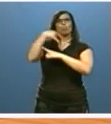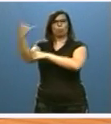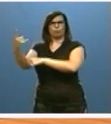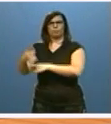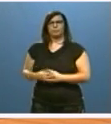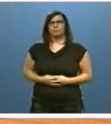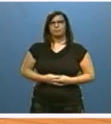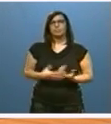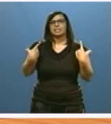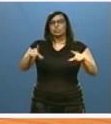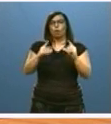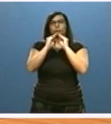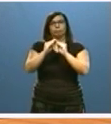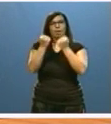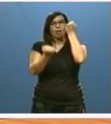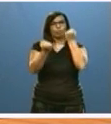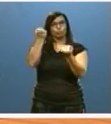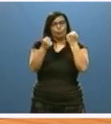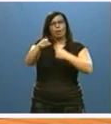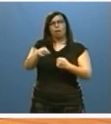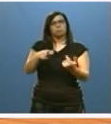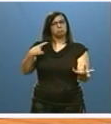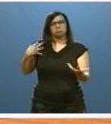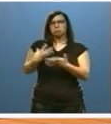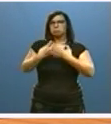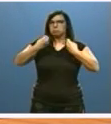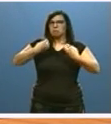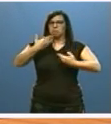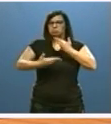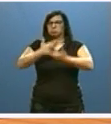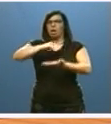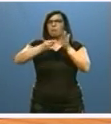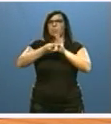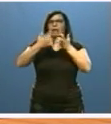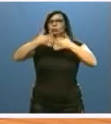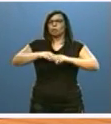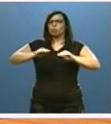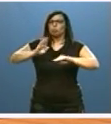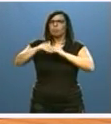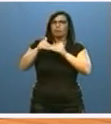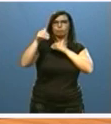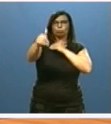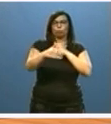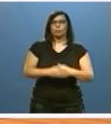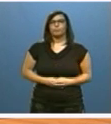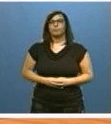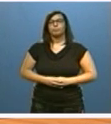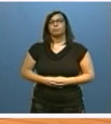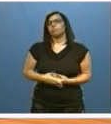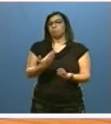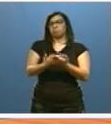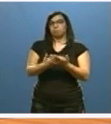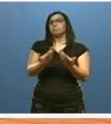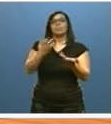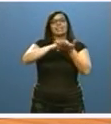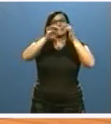El sector del automóvil ha confirmado en este periodo su buena marcha y sus planes industriales de futuro. Gracias a ello, nuestra comunidad ha